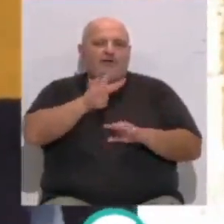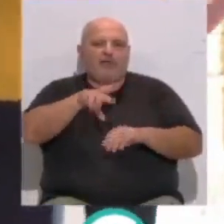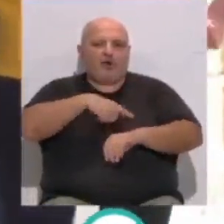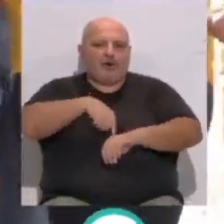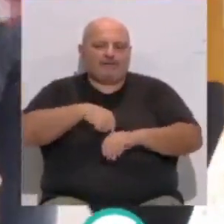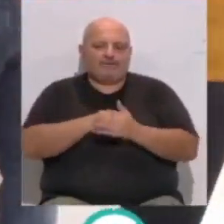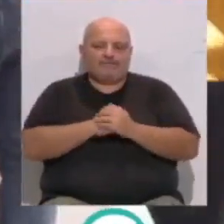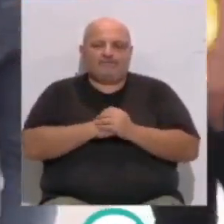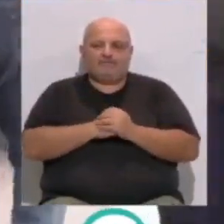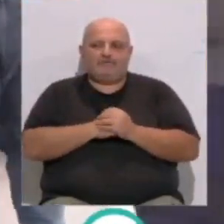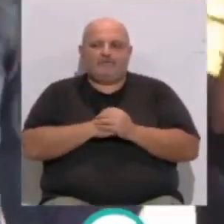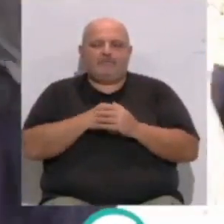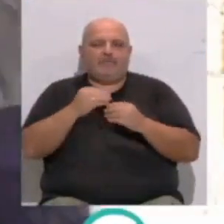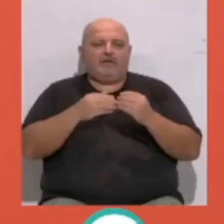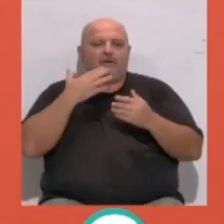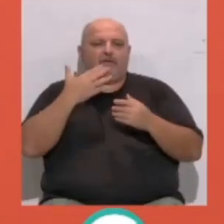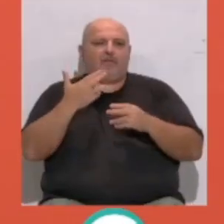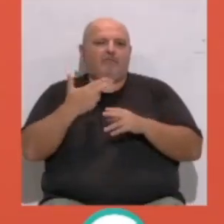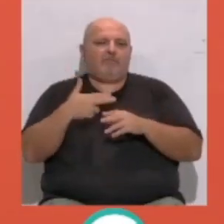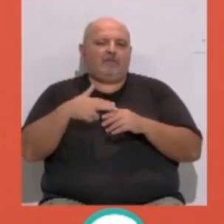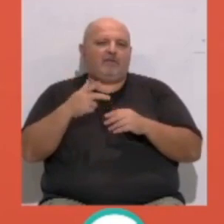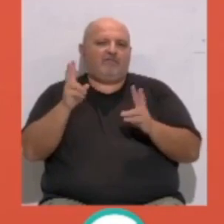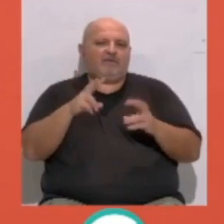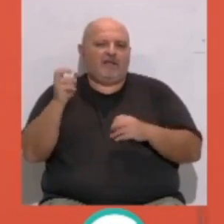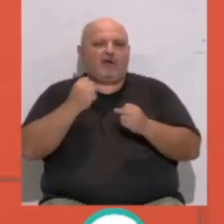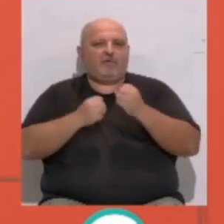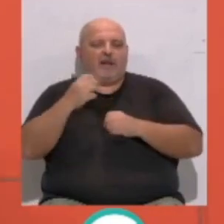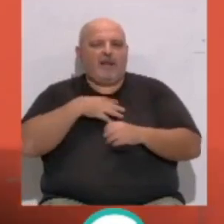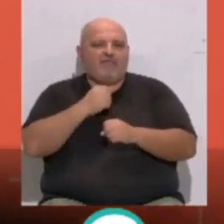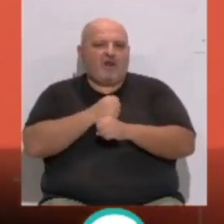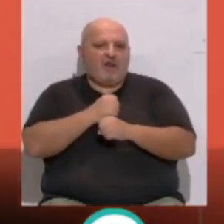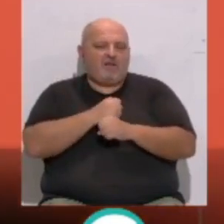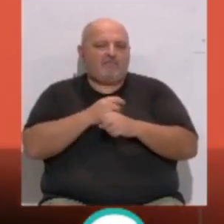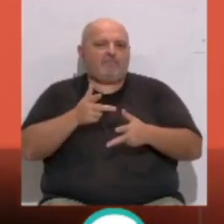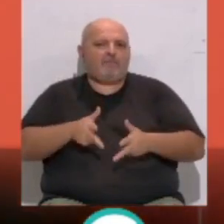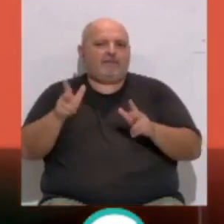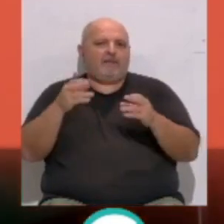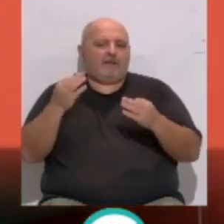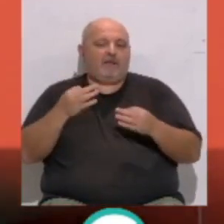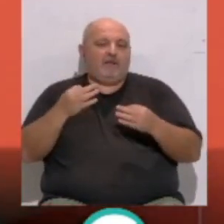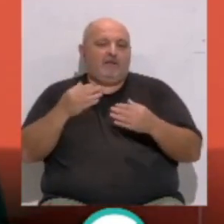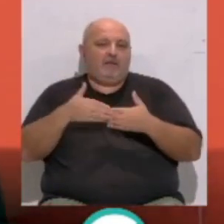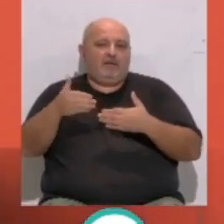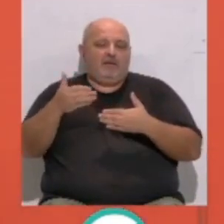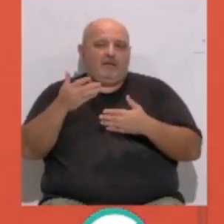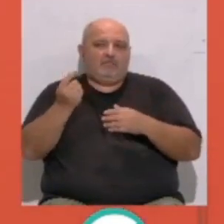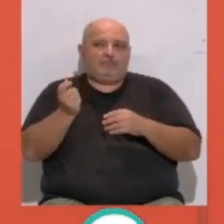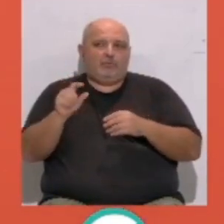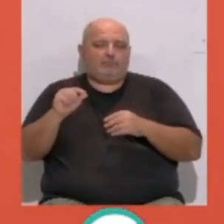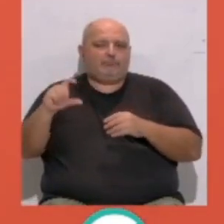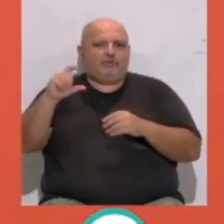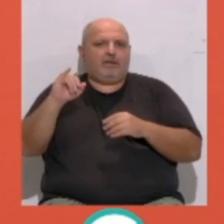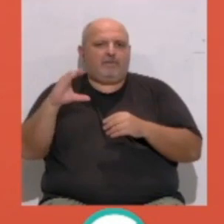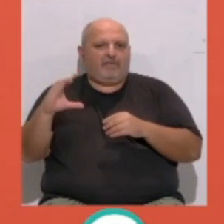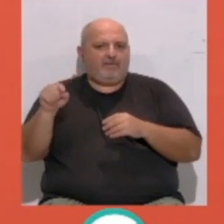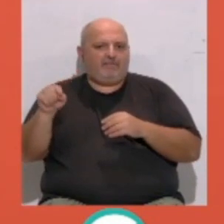horas. Y esto se hace gracias a una política fiscal, económica y laboral que permite asegurar esta revalorización conforme